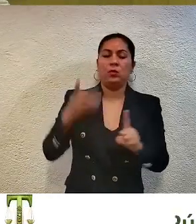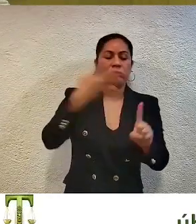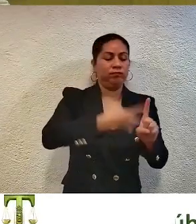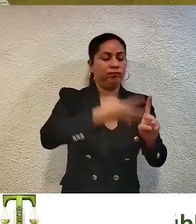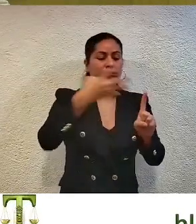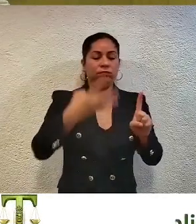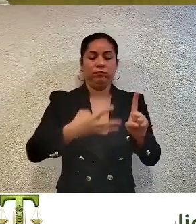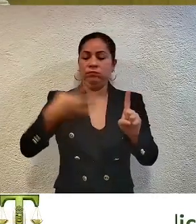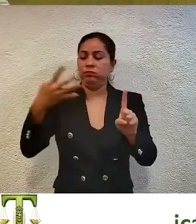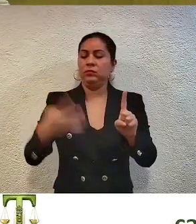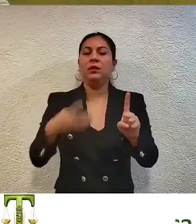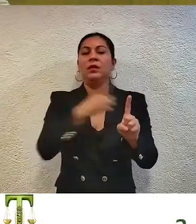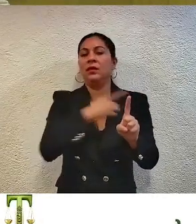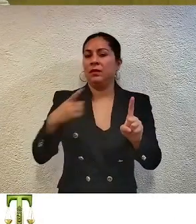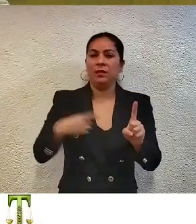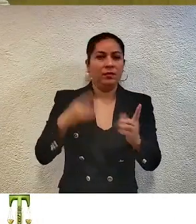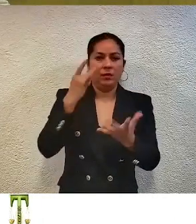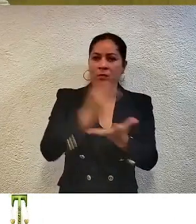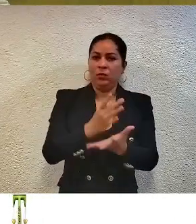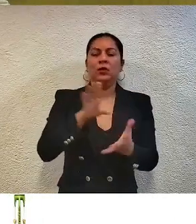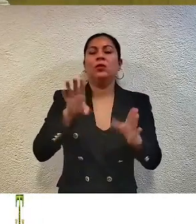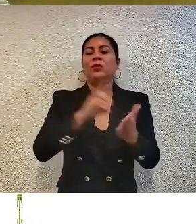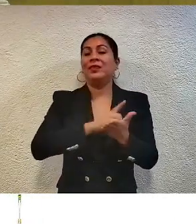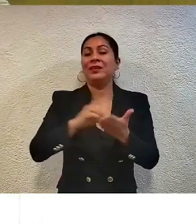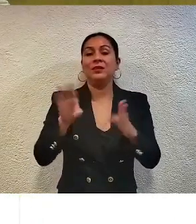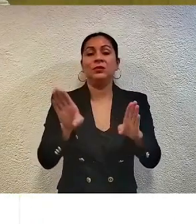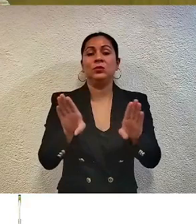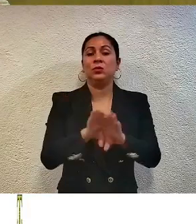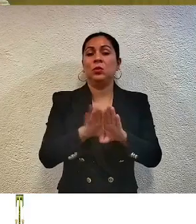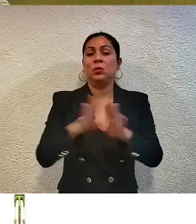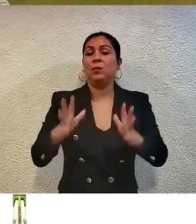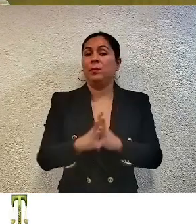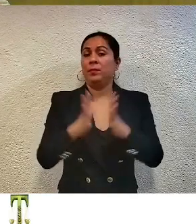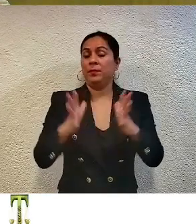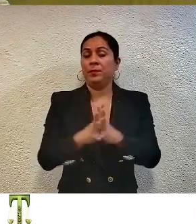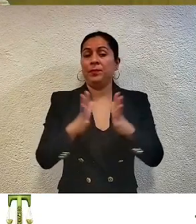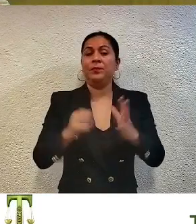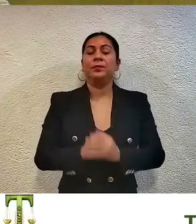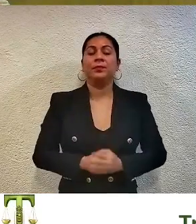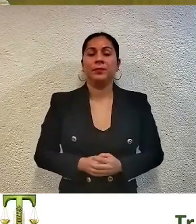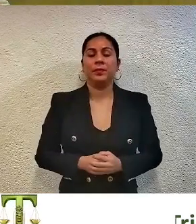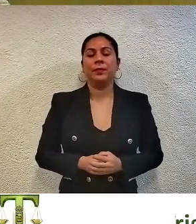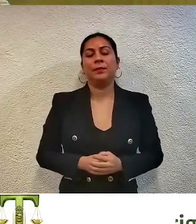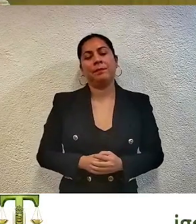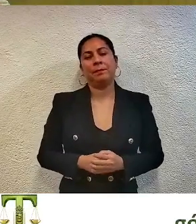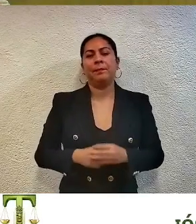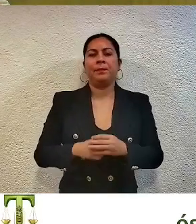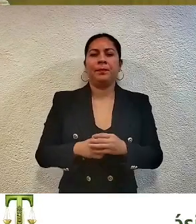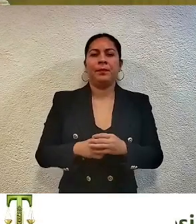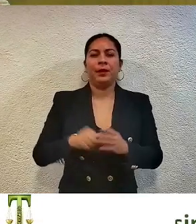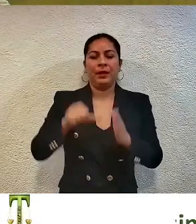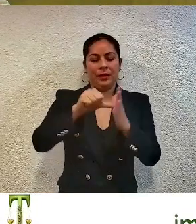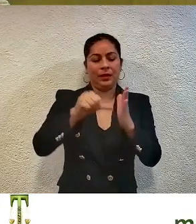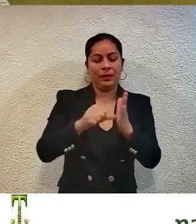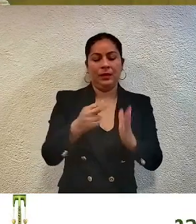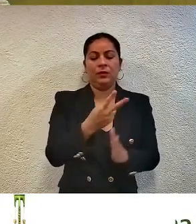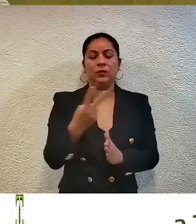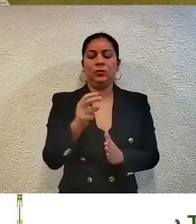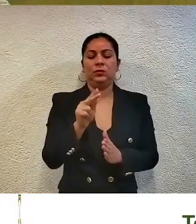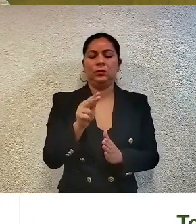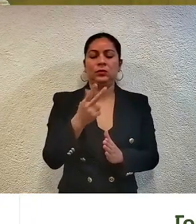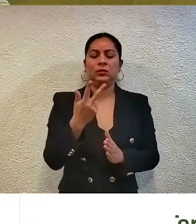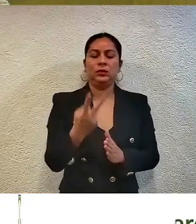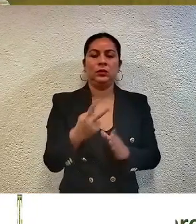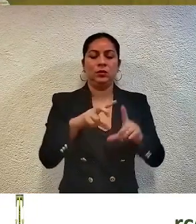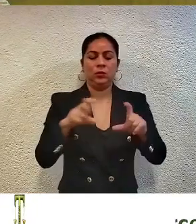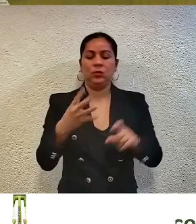bastar para que le sean reconocidos derechos como parte integrante. Mientras que, por lo que respecta al artículo 272,